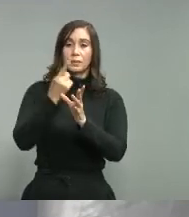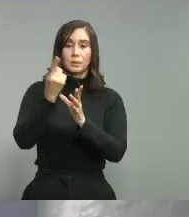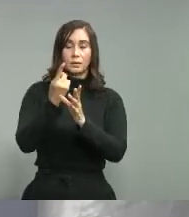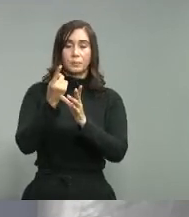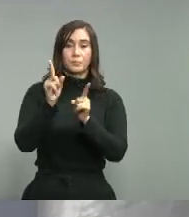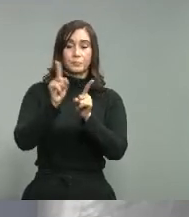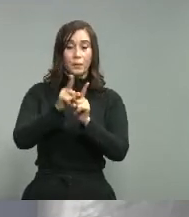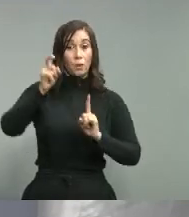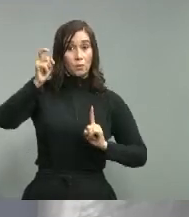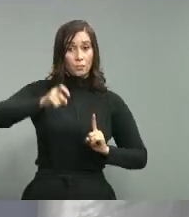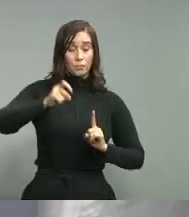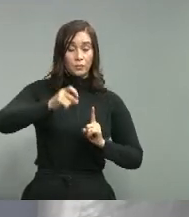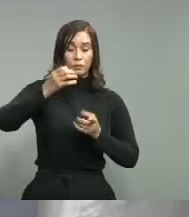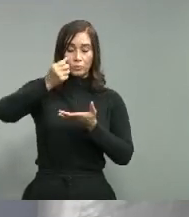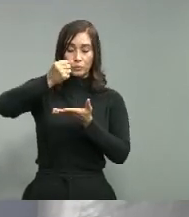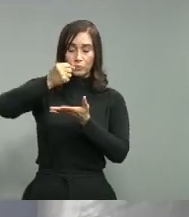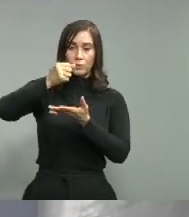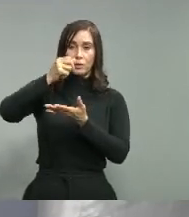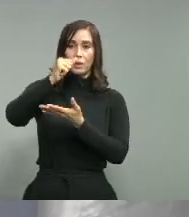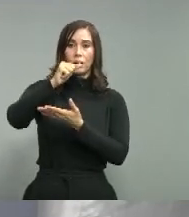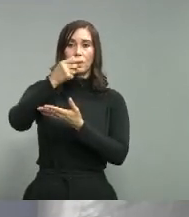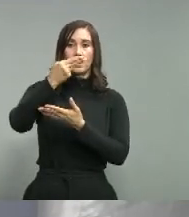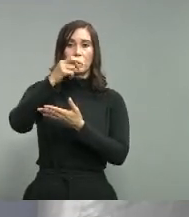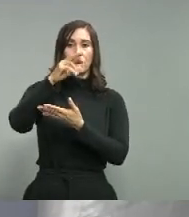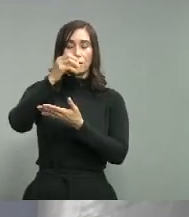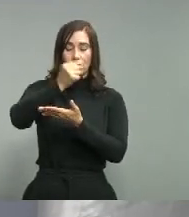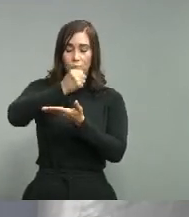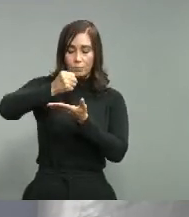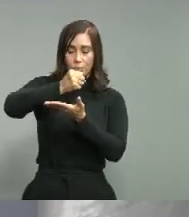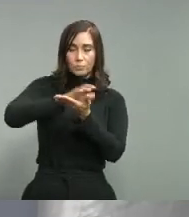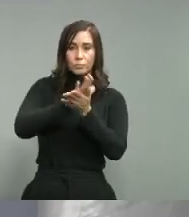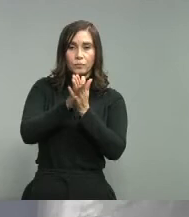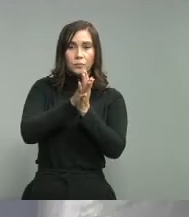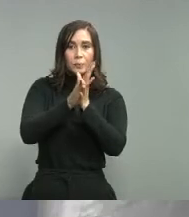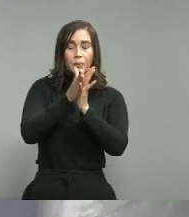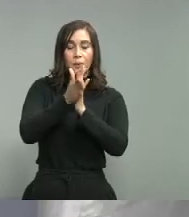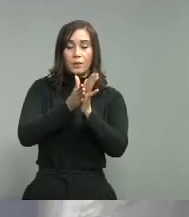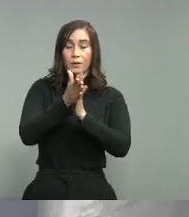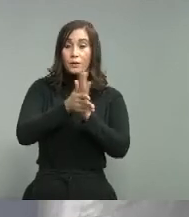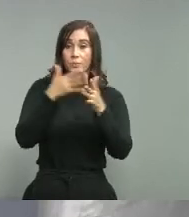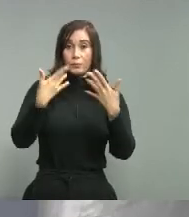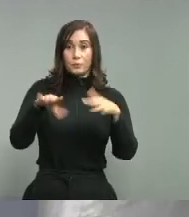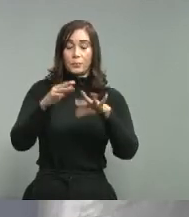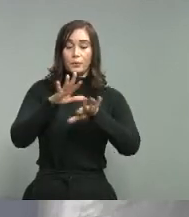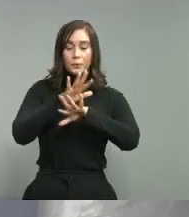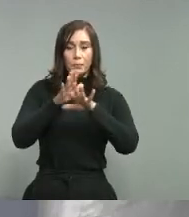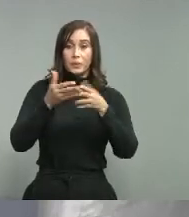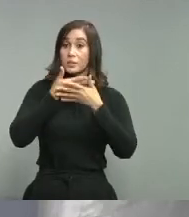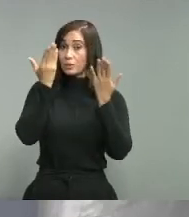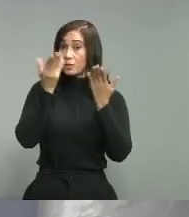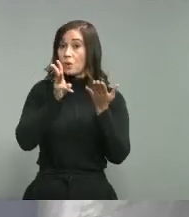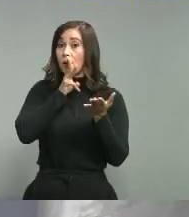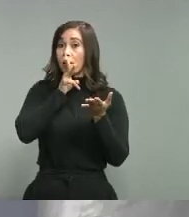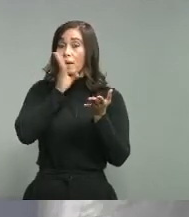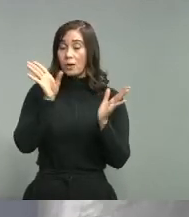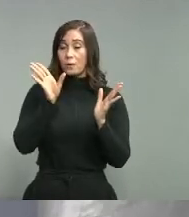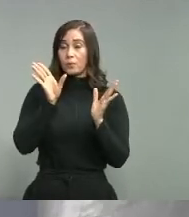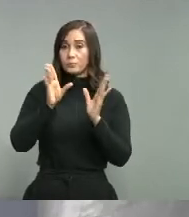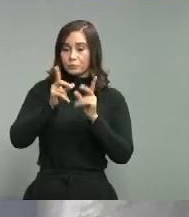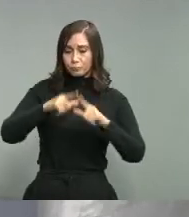uso de alcohol en gel frecuentemente en ausencia de agua y jabón